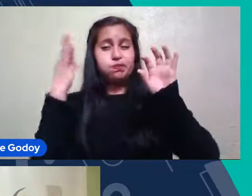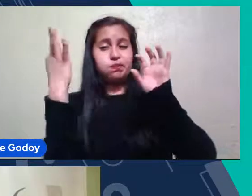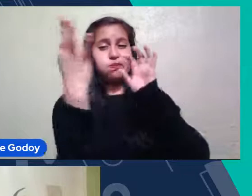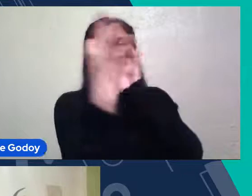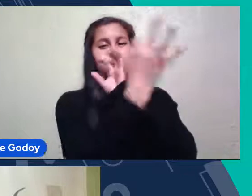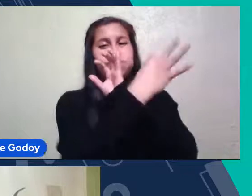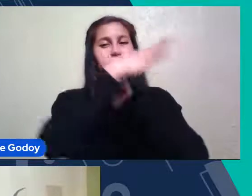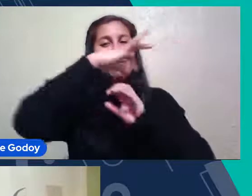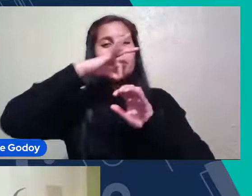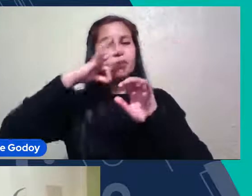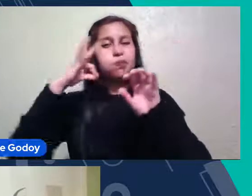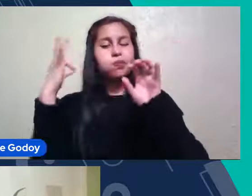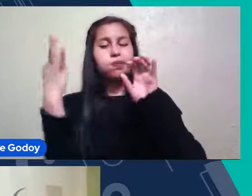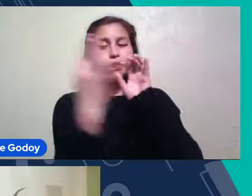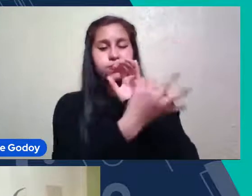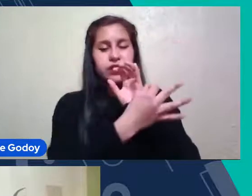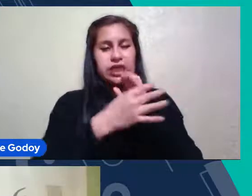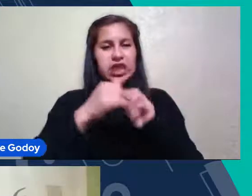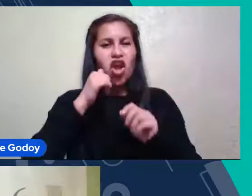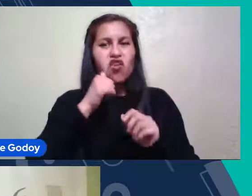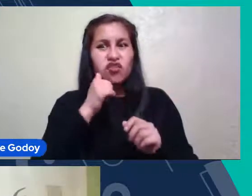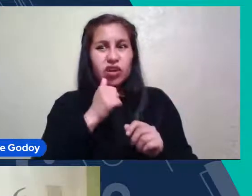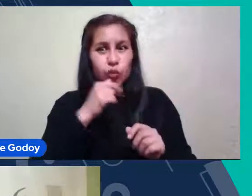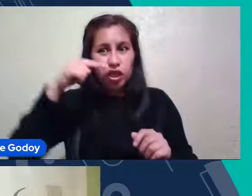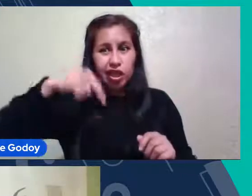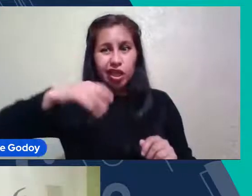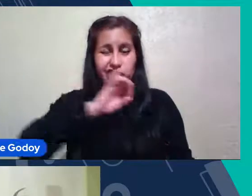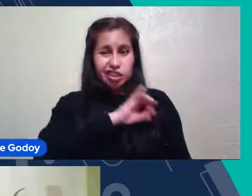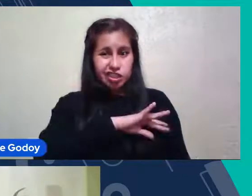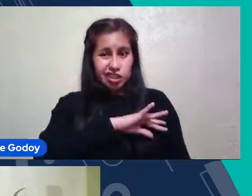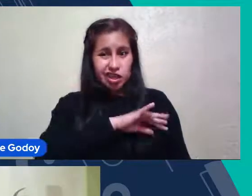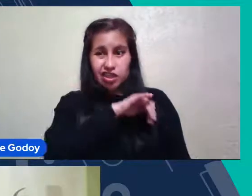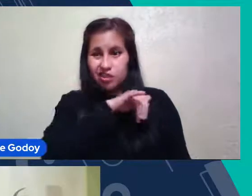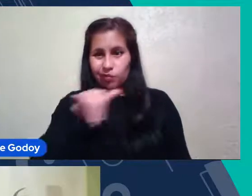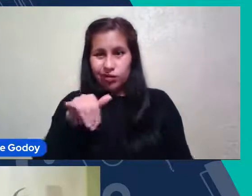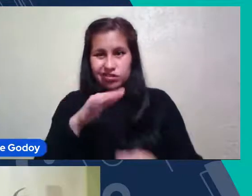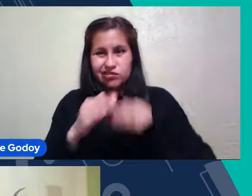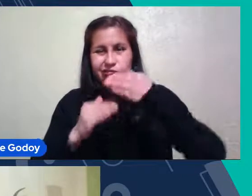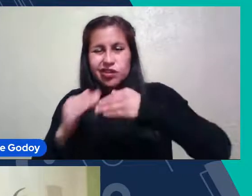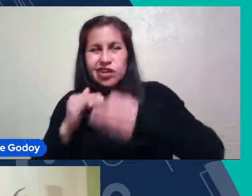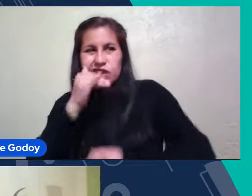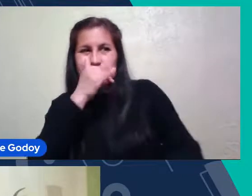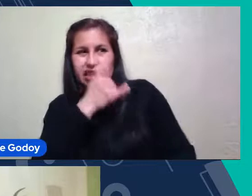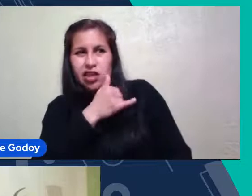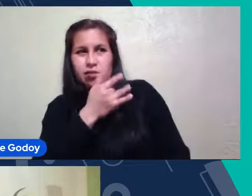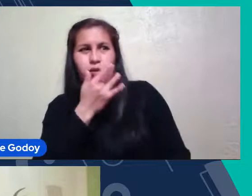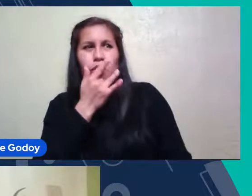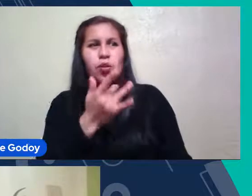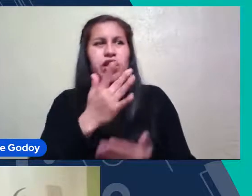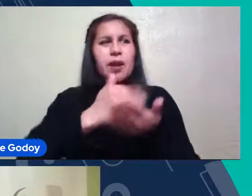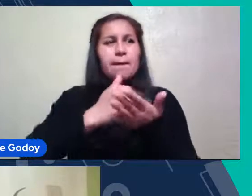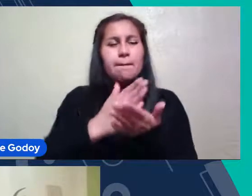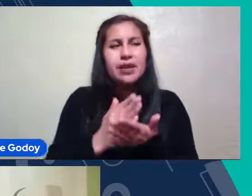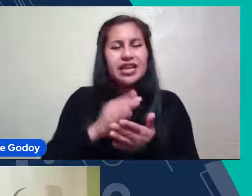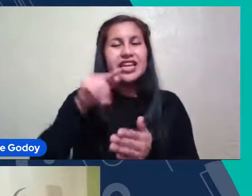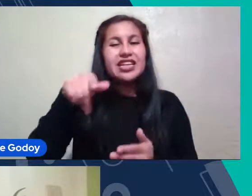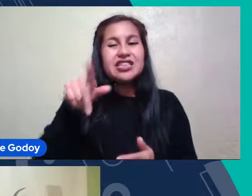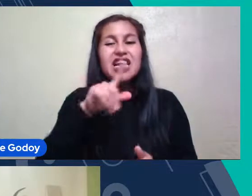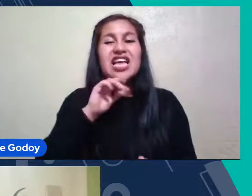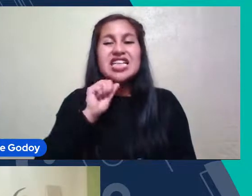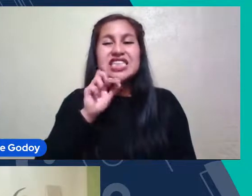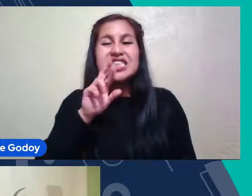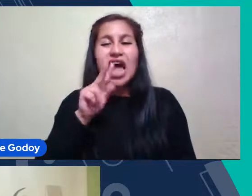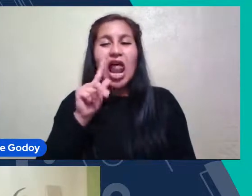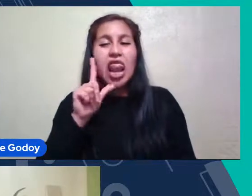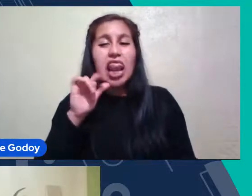Van A Comenzar A Ser Más Frecuentes Acá En Chile Porque Hay Ya Planes Para Que Starlink Haga Pruebas Acá En